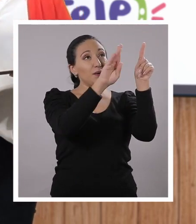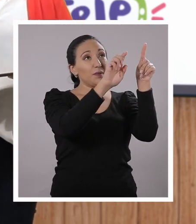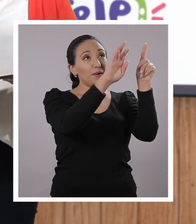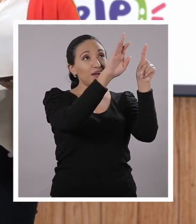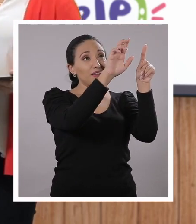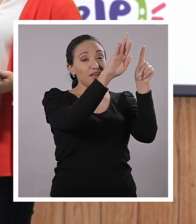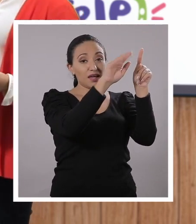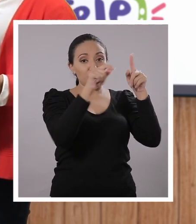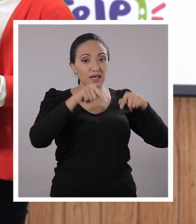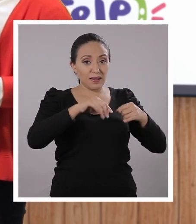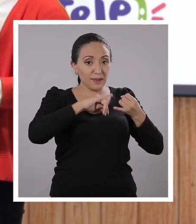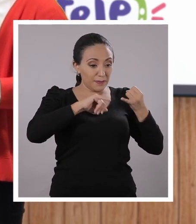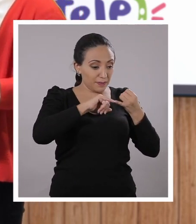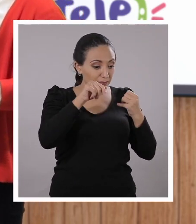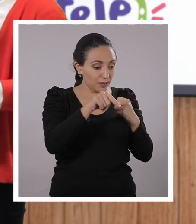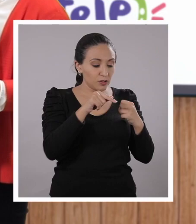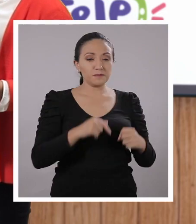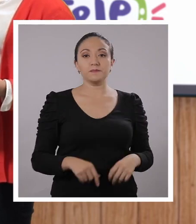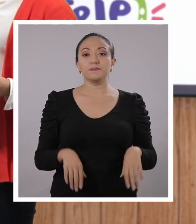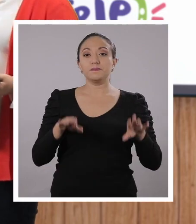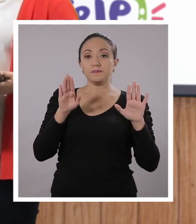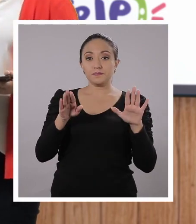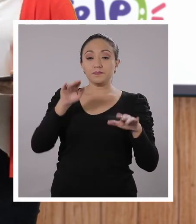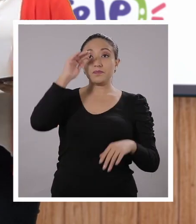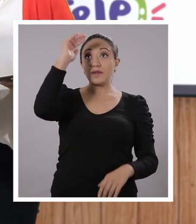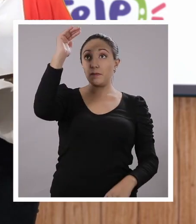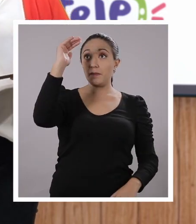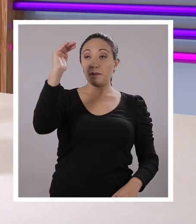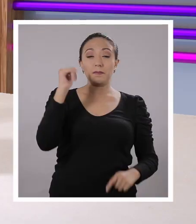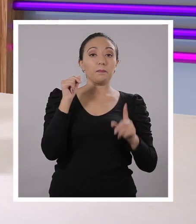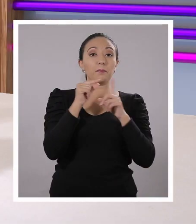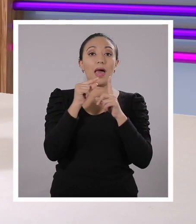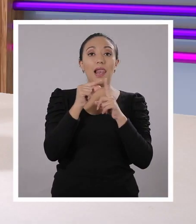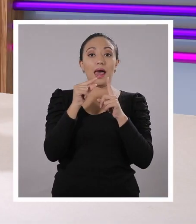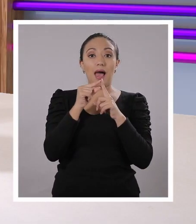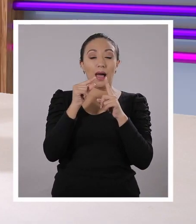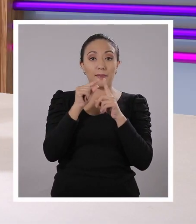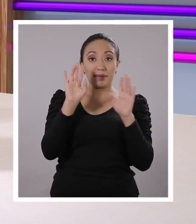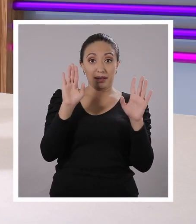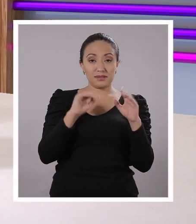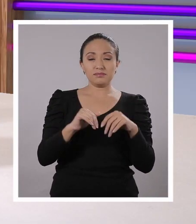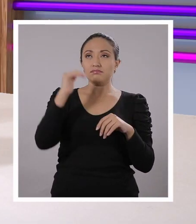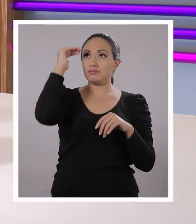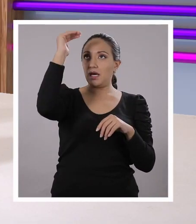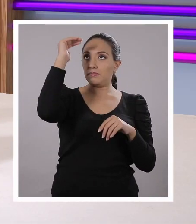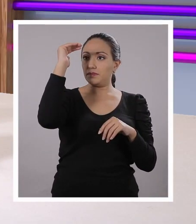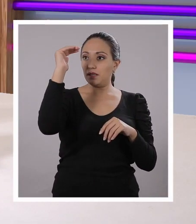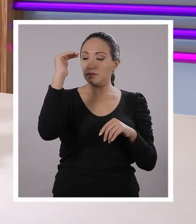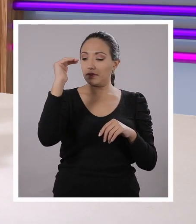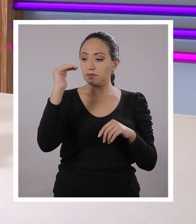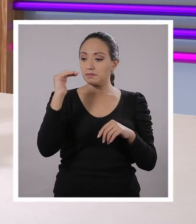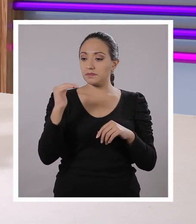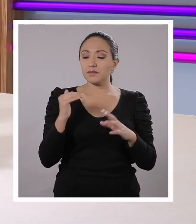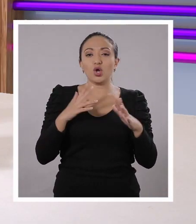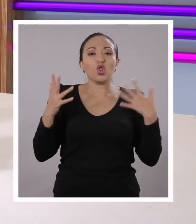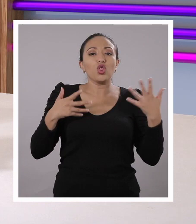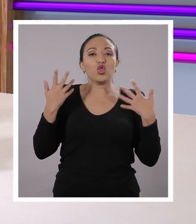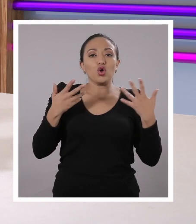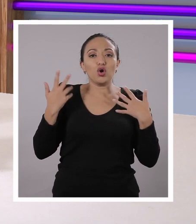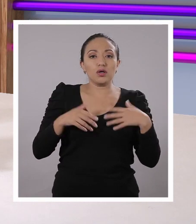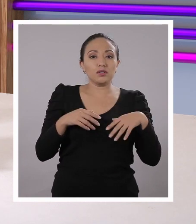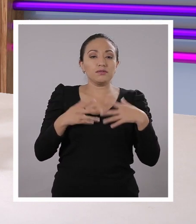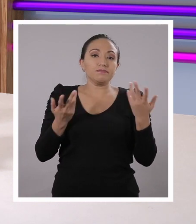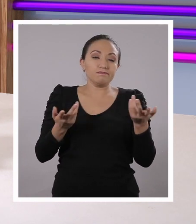bacteria y al señor coronavirus. Muy bien. Miren, estas palabras son palabras que necesitamos identificar